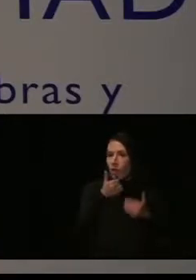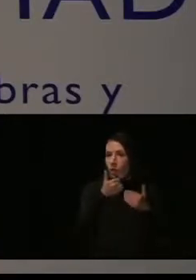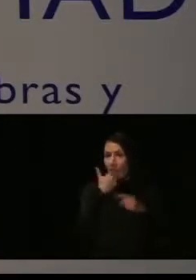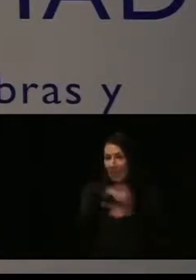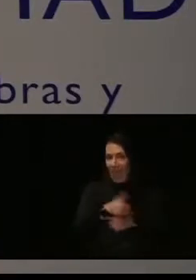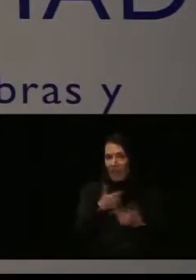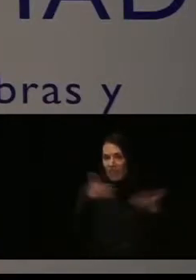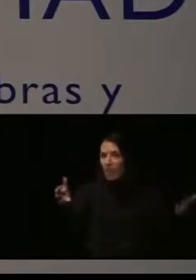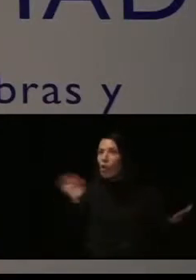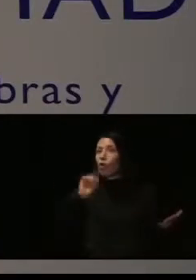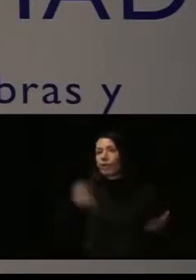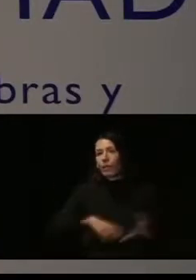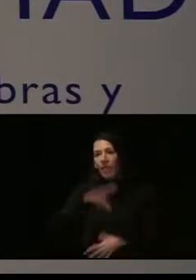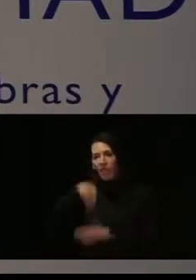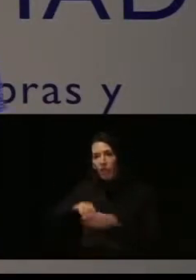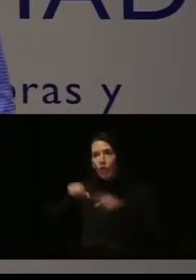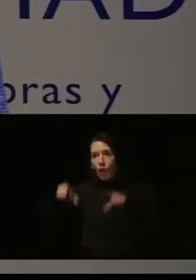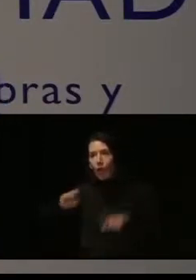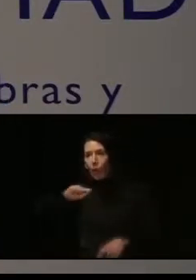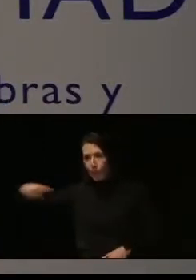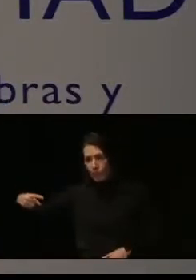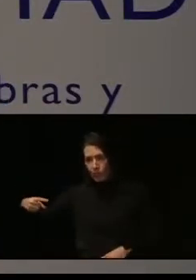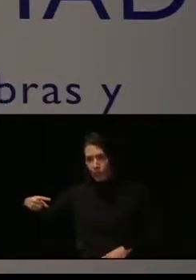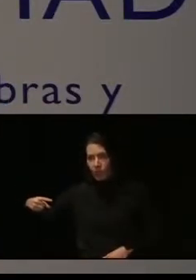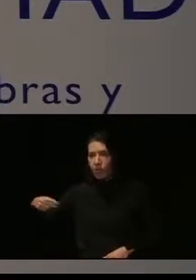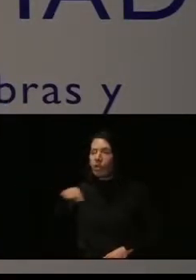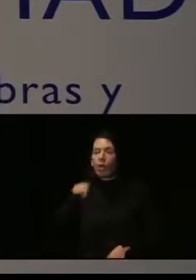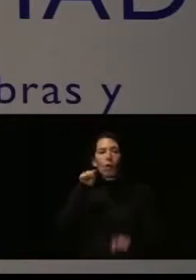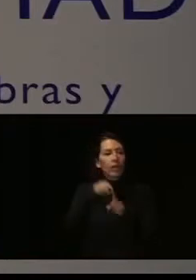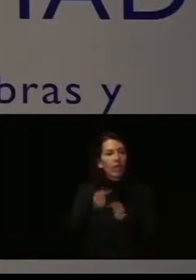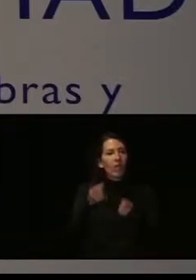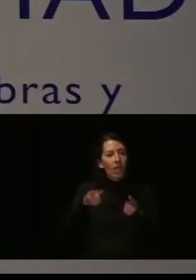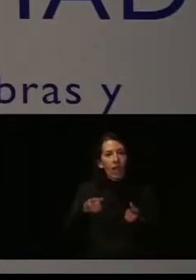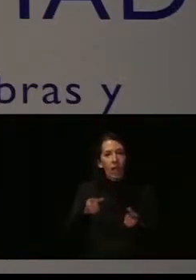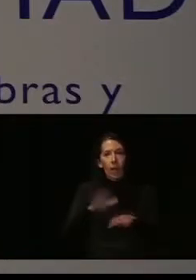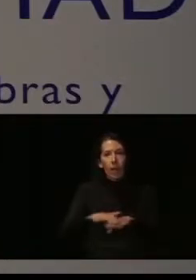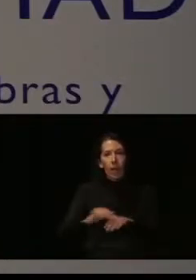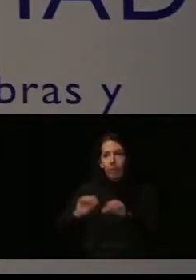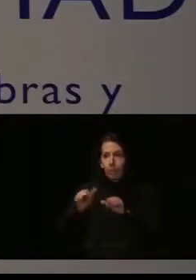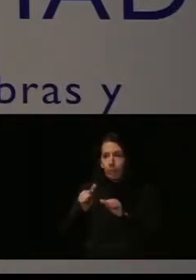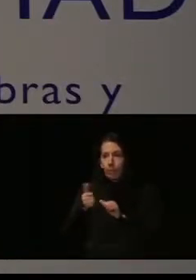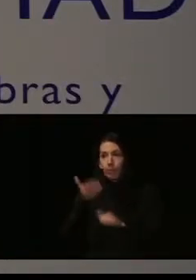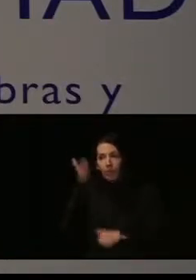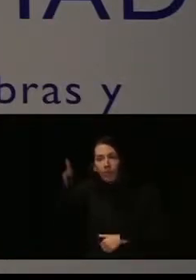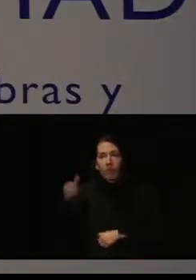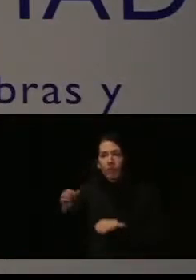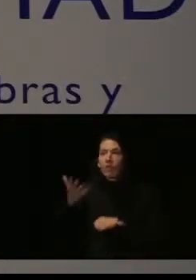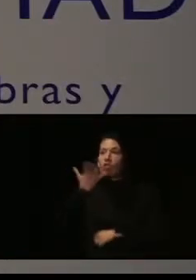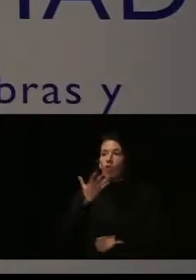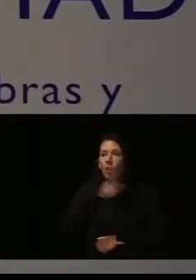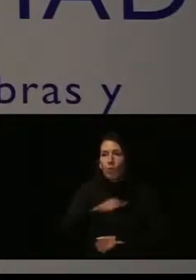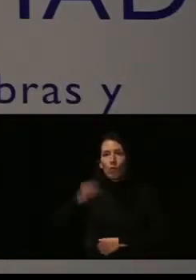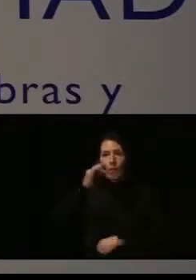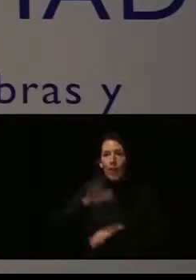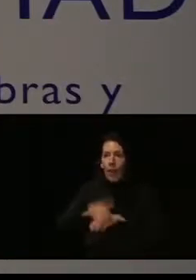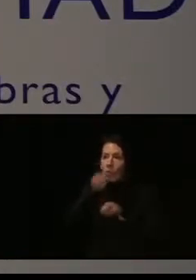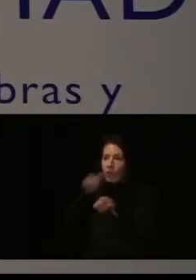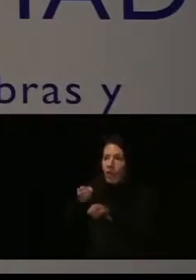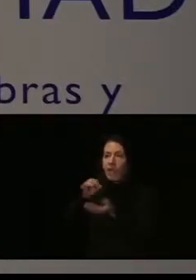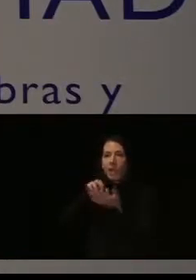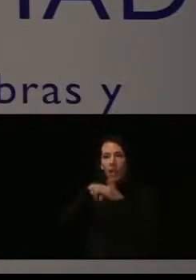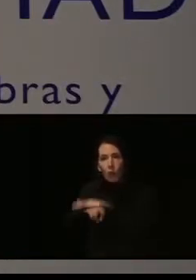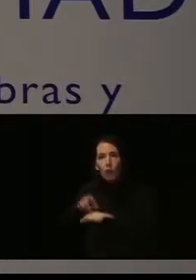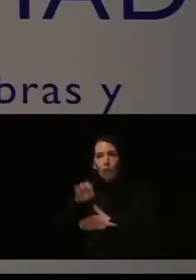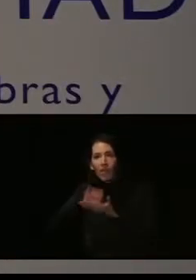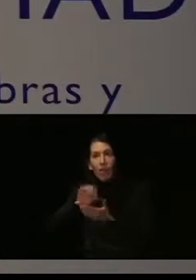en calle como en locales y pisos. Y facilita así el acercamiento a las mujeres para informarle de los recursos y servicios y, por supuesto, los derechos